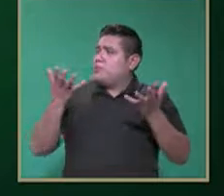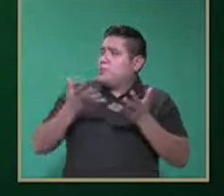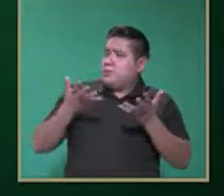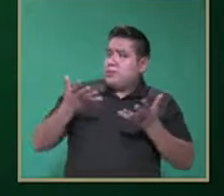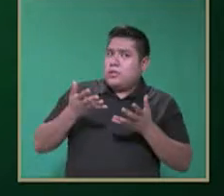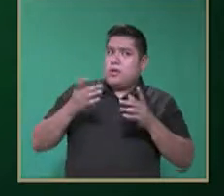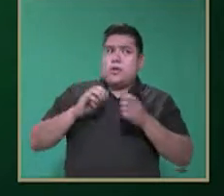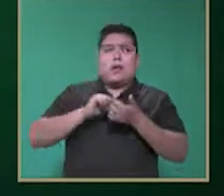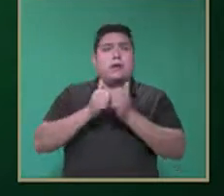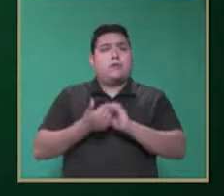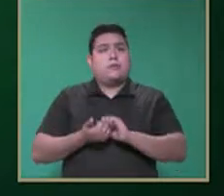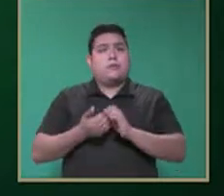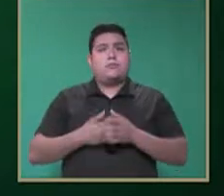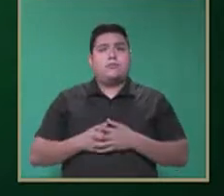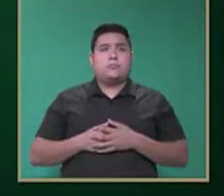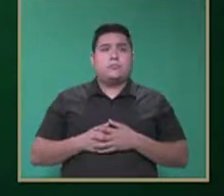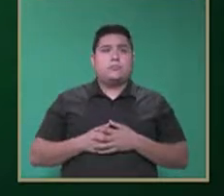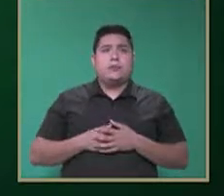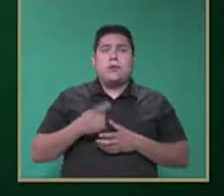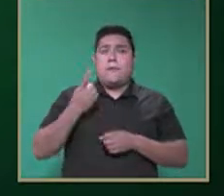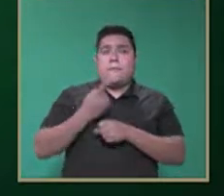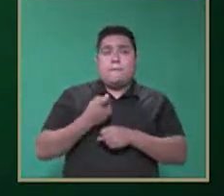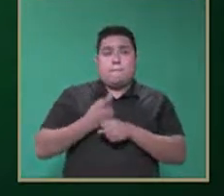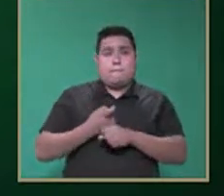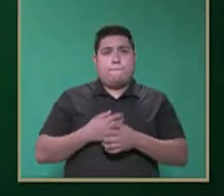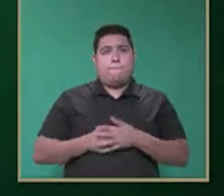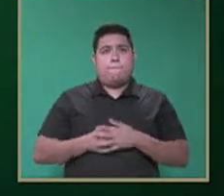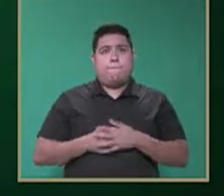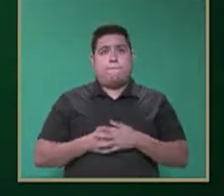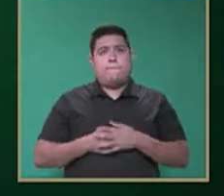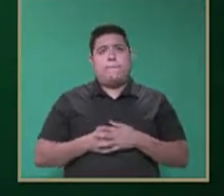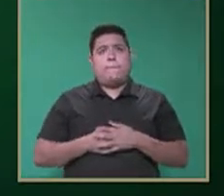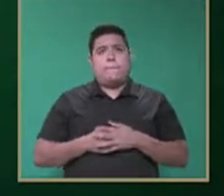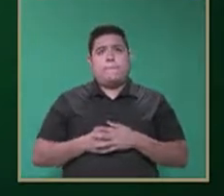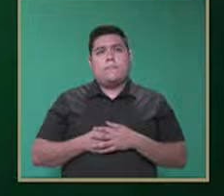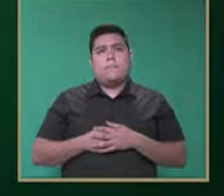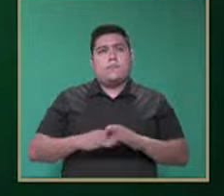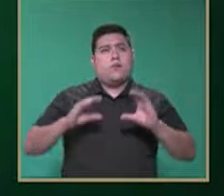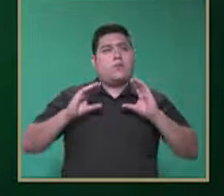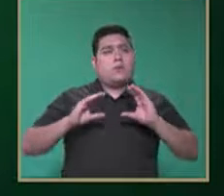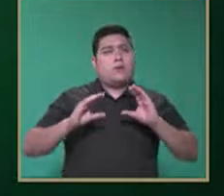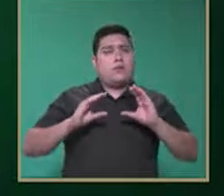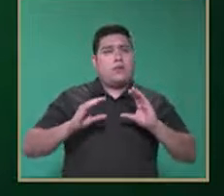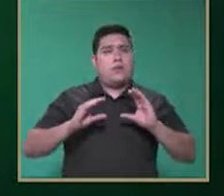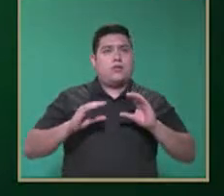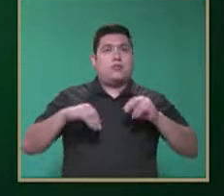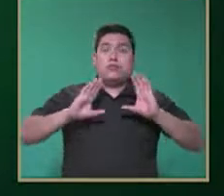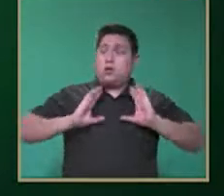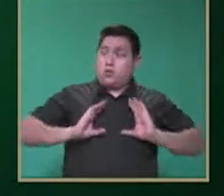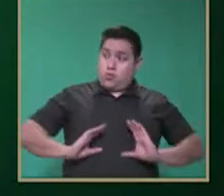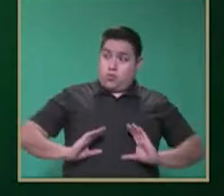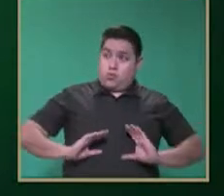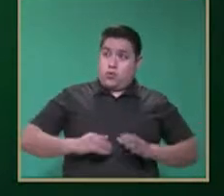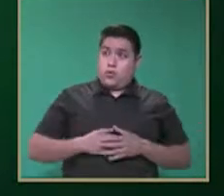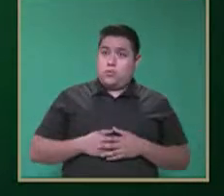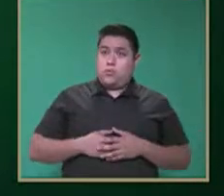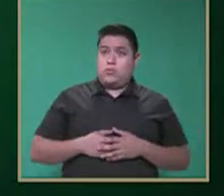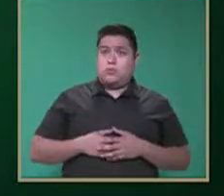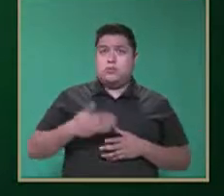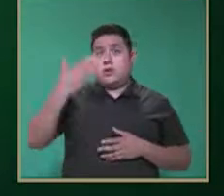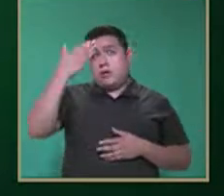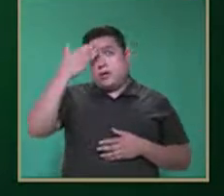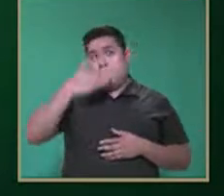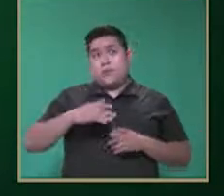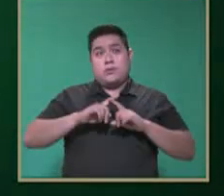estos ajustes. Primeramente, en los cuidados físicos. Sabemos que no es lo mismo